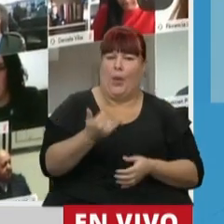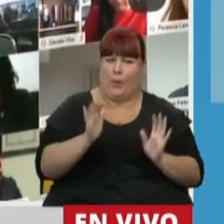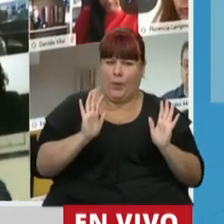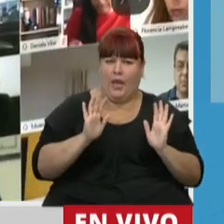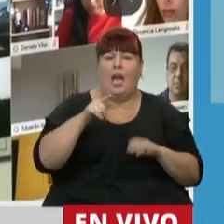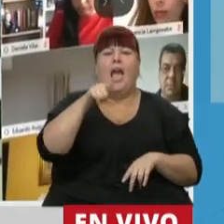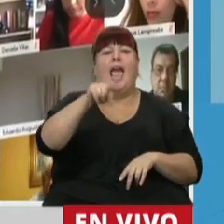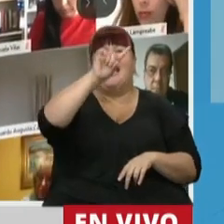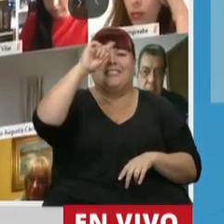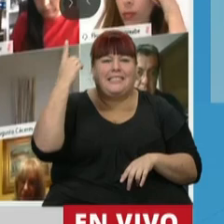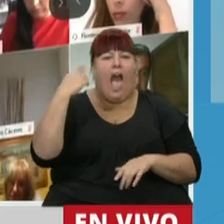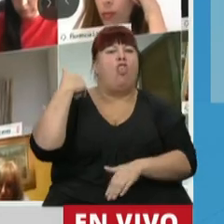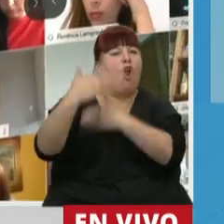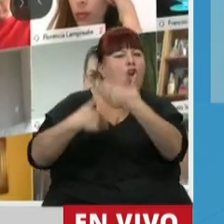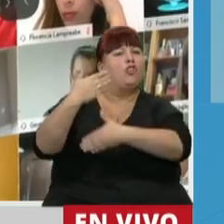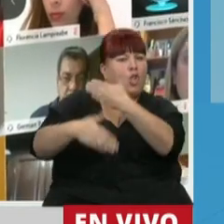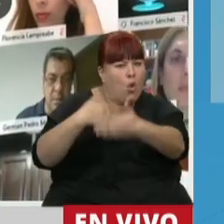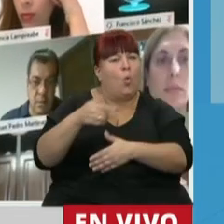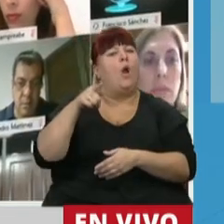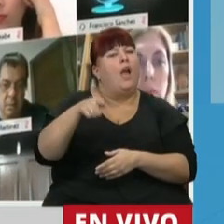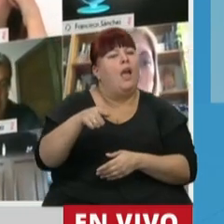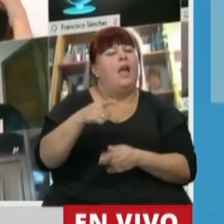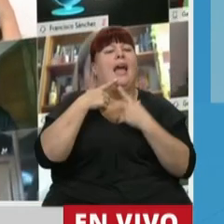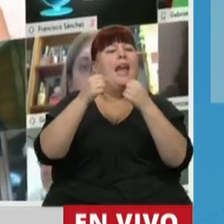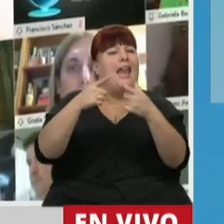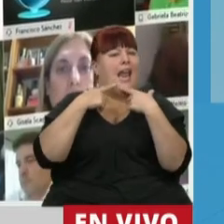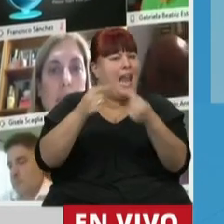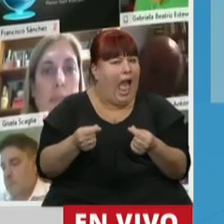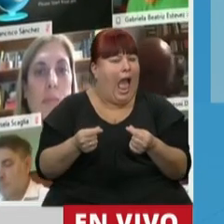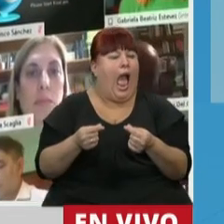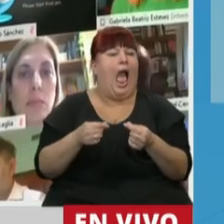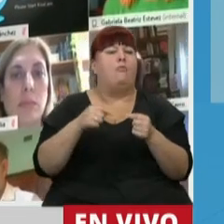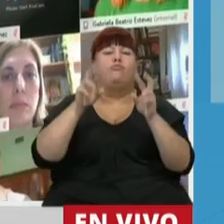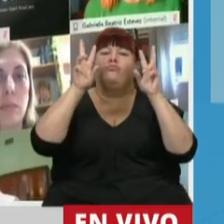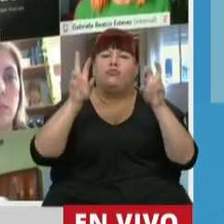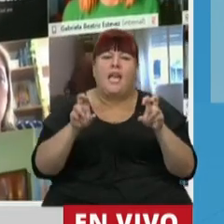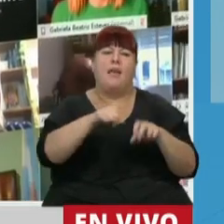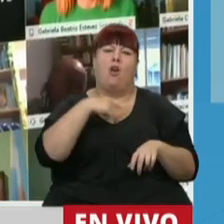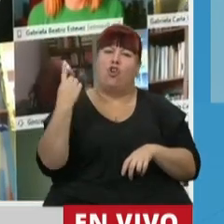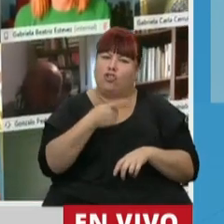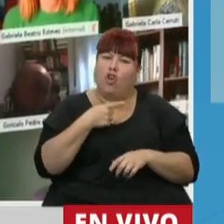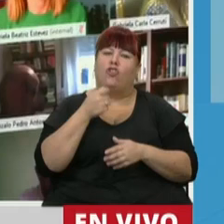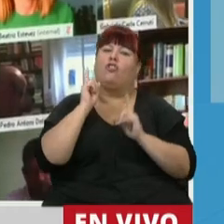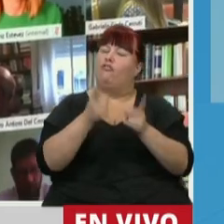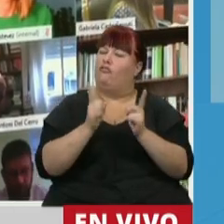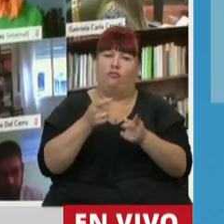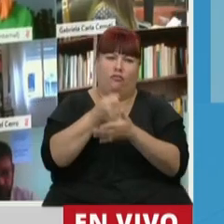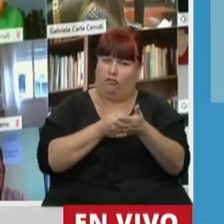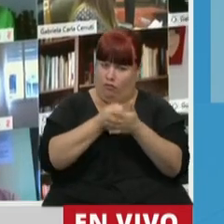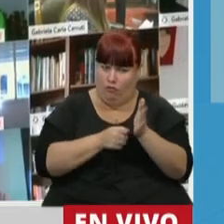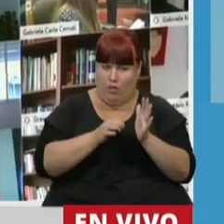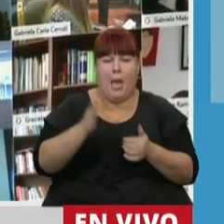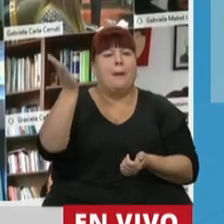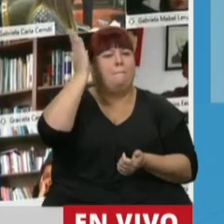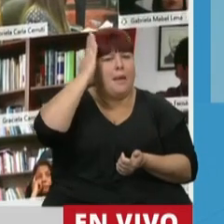un Estado que avanza y es un reclamo y una consigna que nosotros vamos a mantener. La